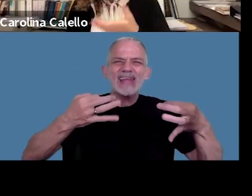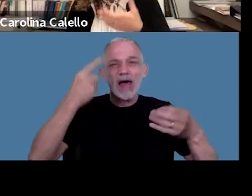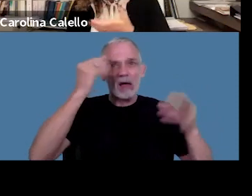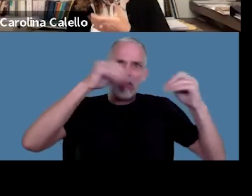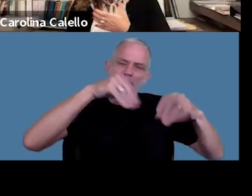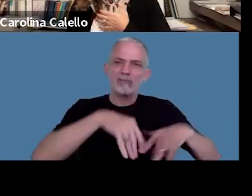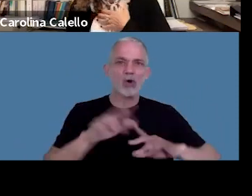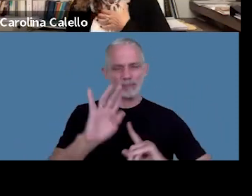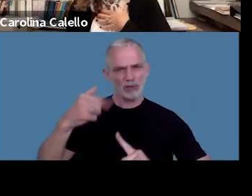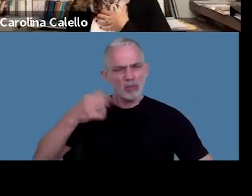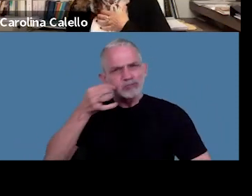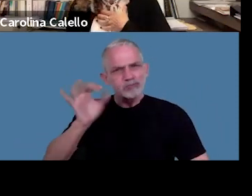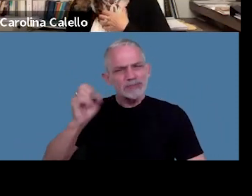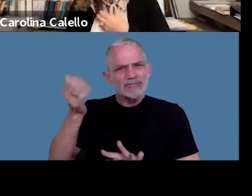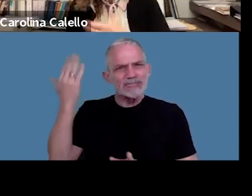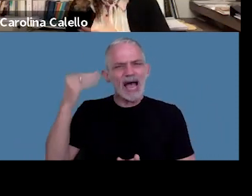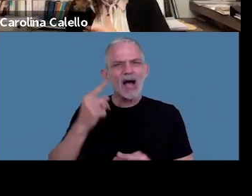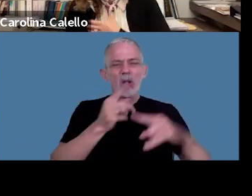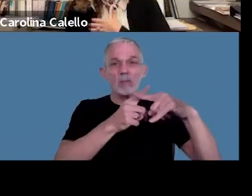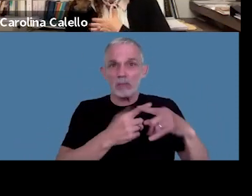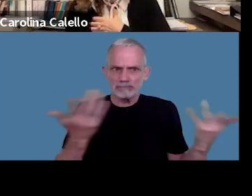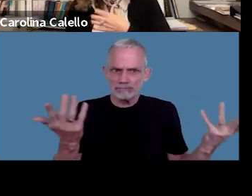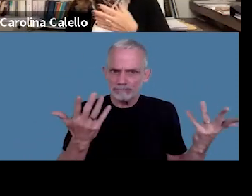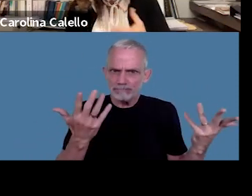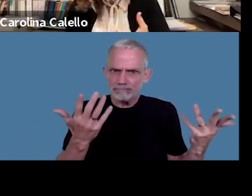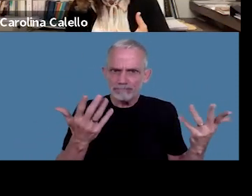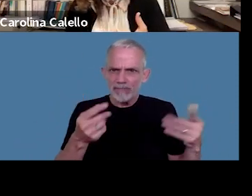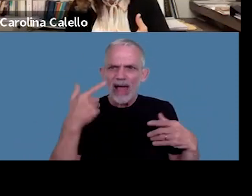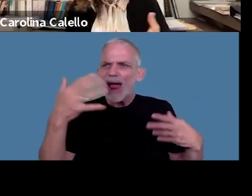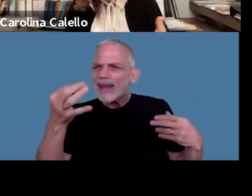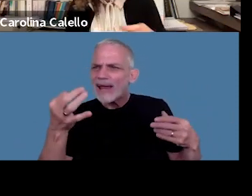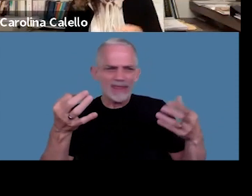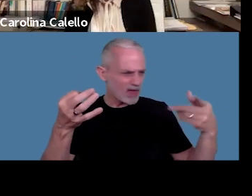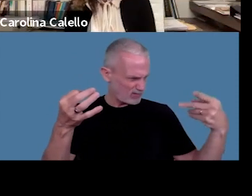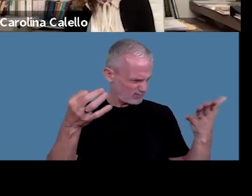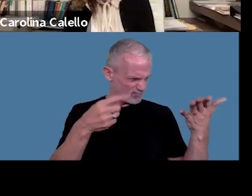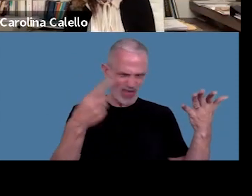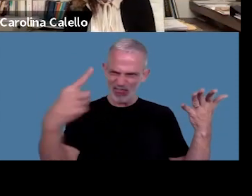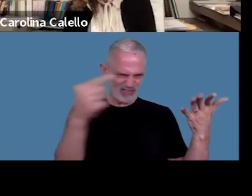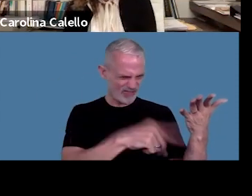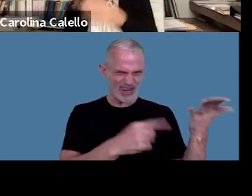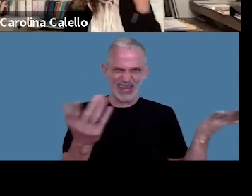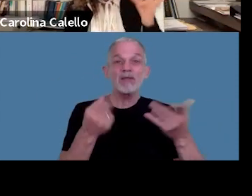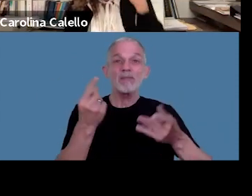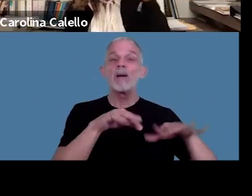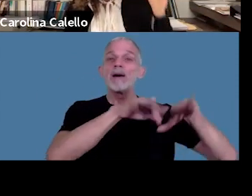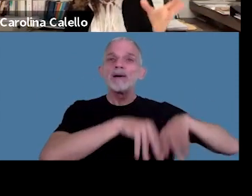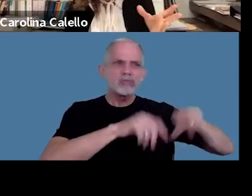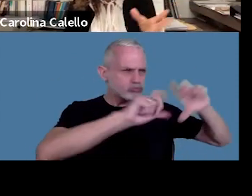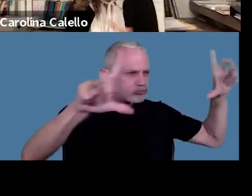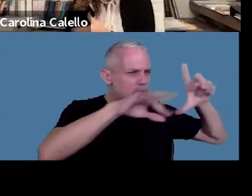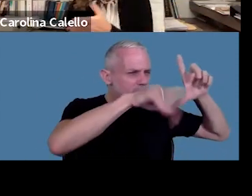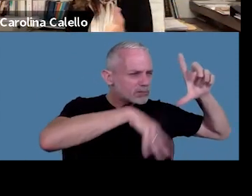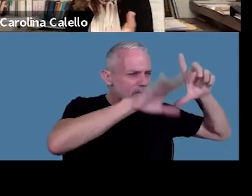me tocó intervenir en determinaciones que no reflejaban nada la realidad porque si agarré las bases de datos hice